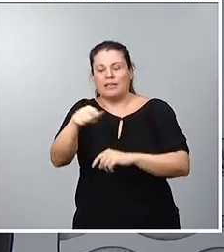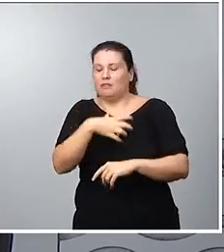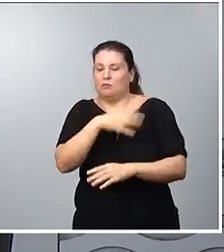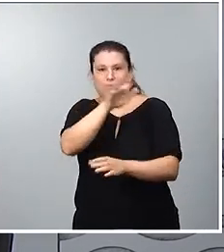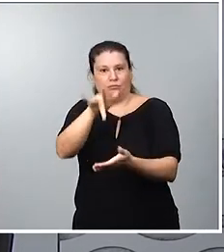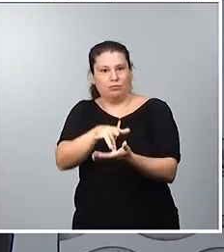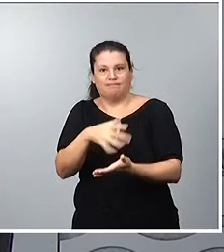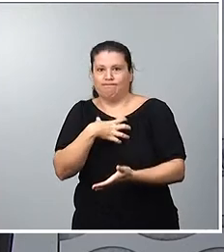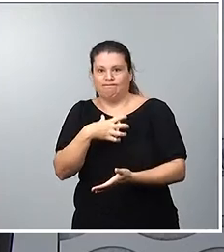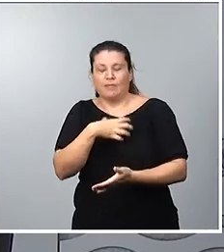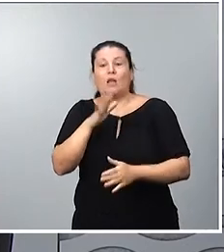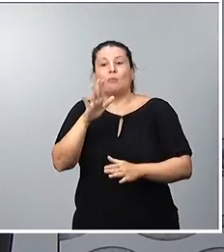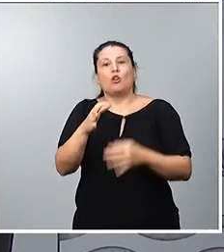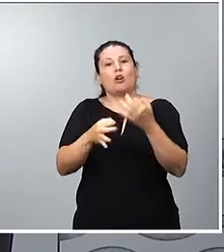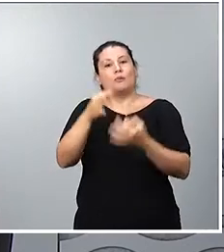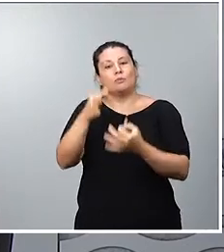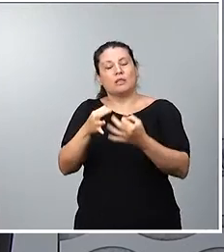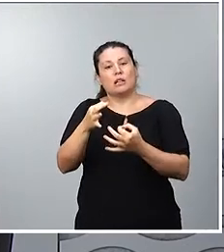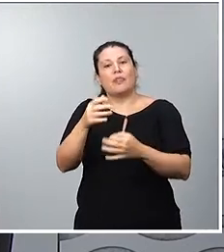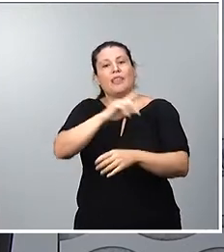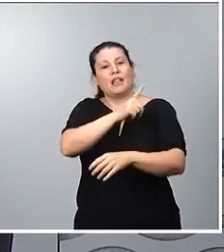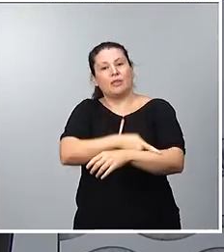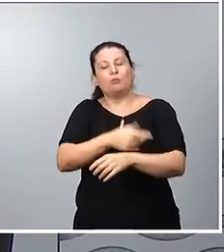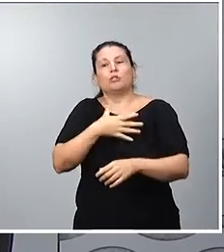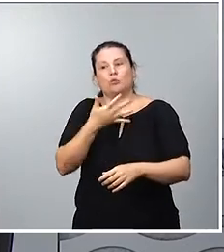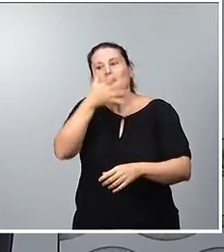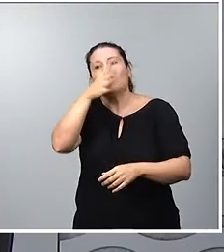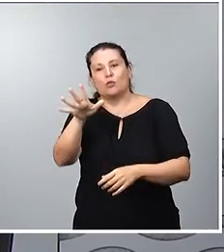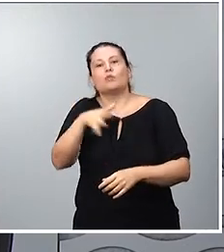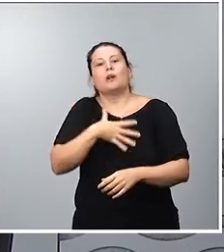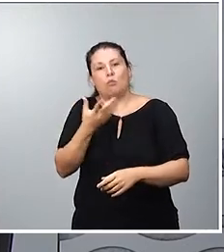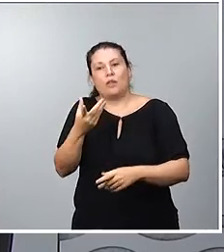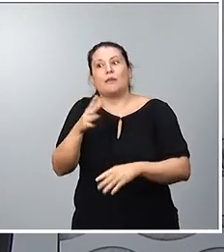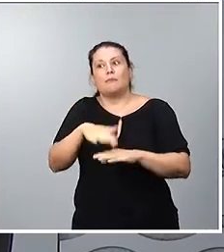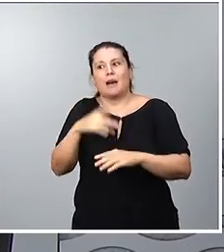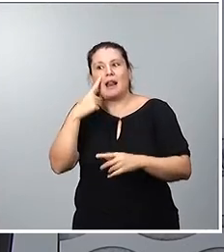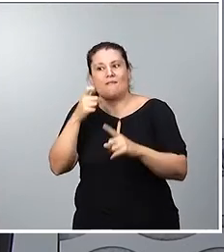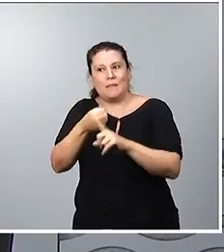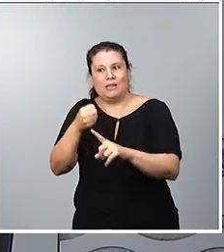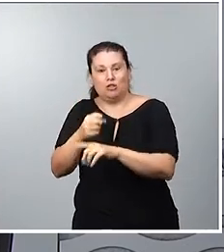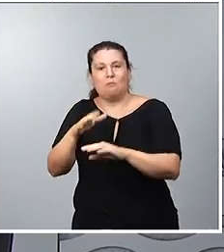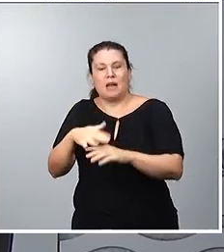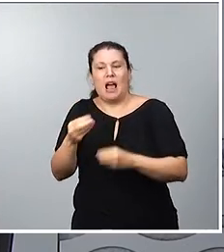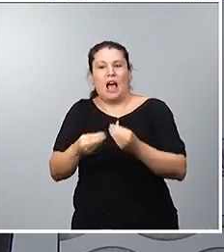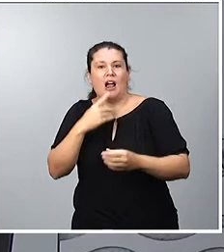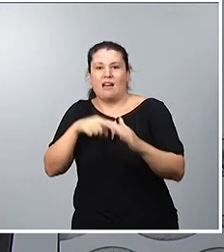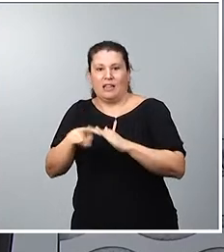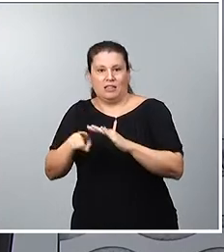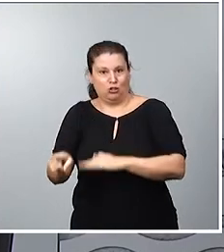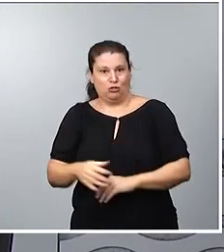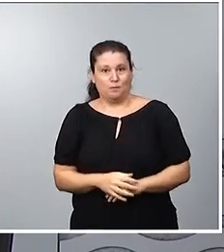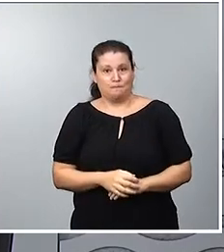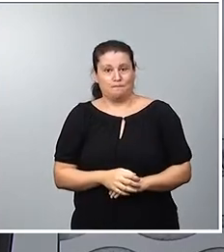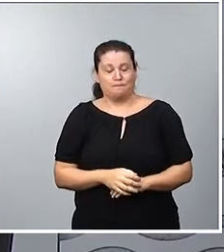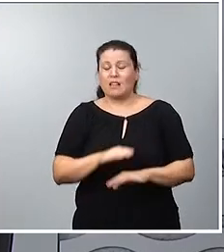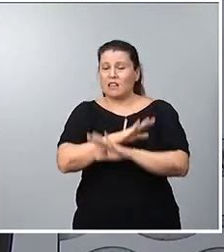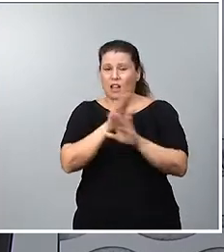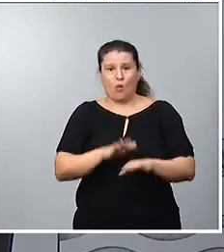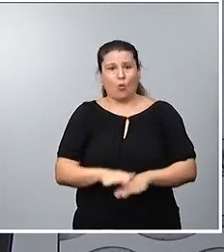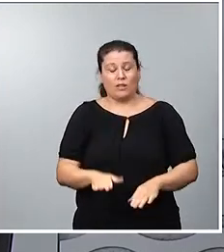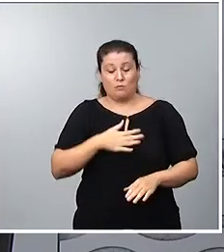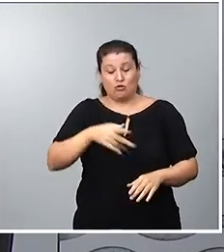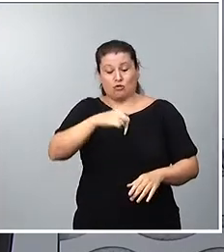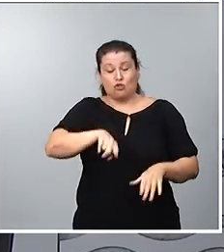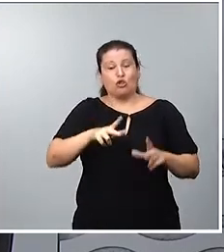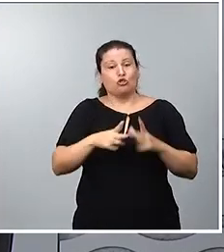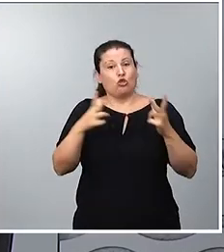instar al Tribunal Administrativo del Deporte que lo haga. A cabo, somos una sociedad moderna que abandera la